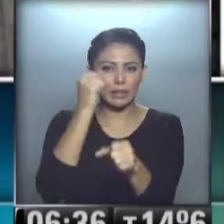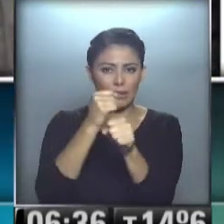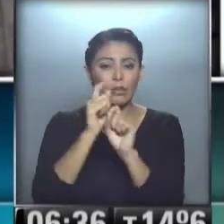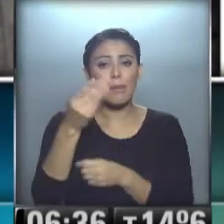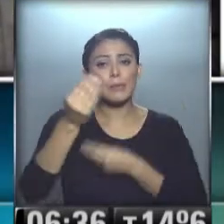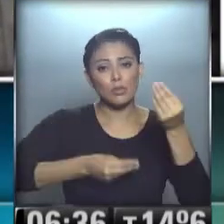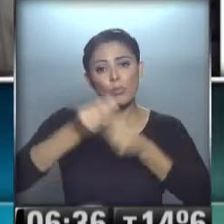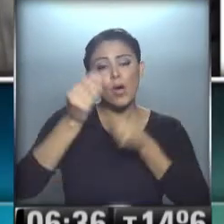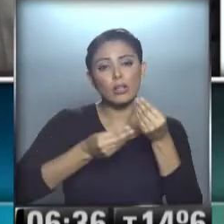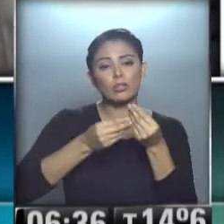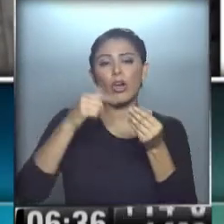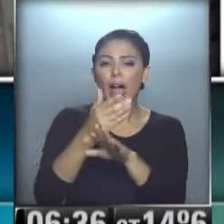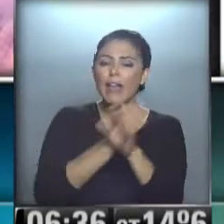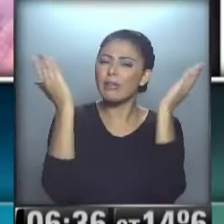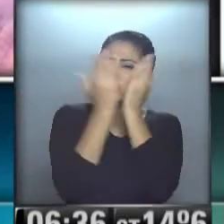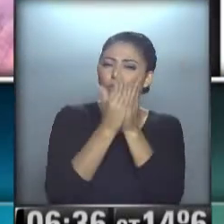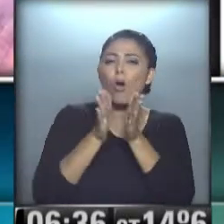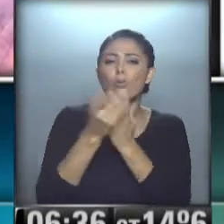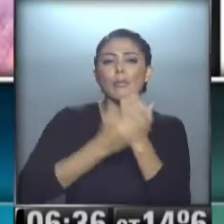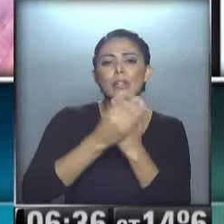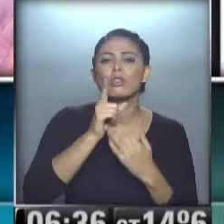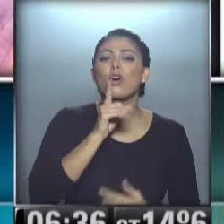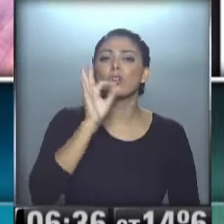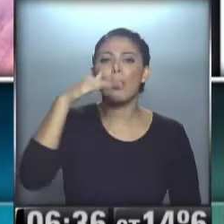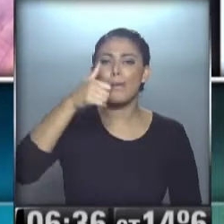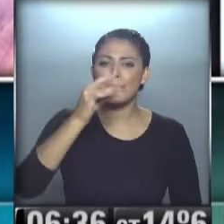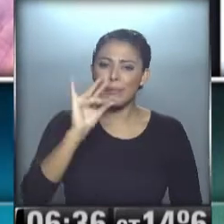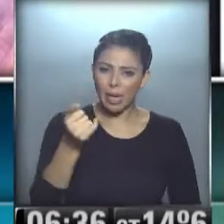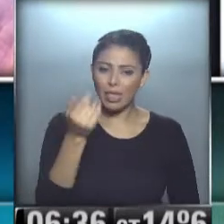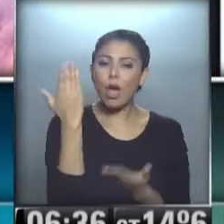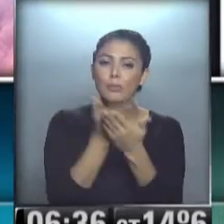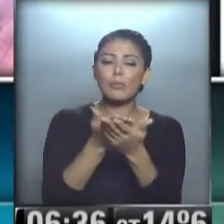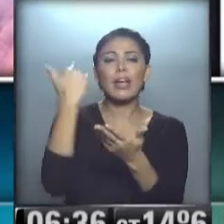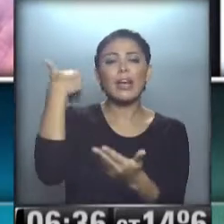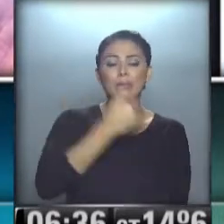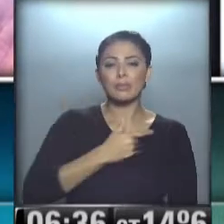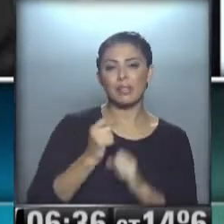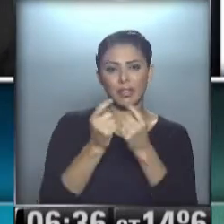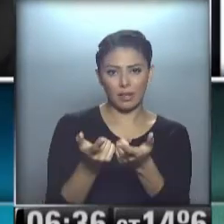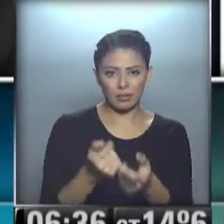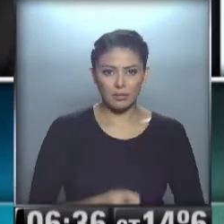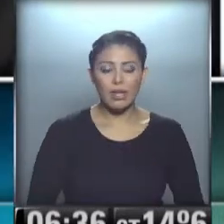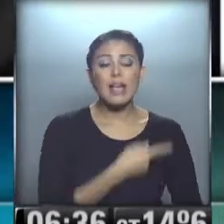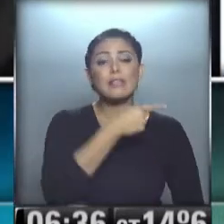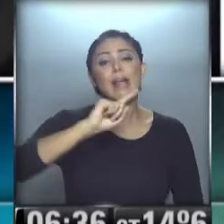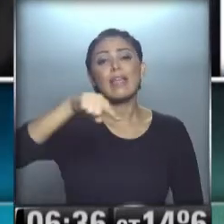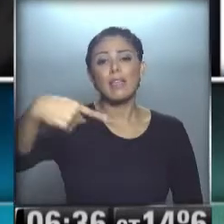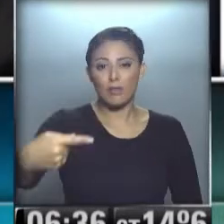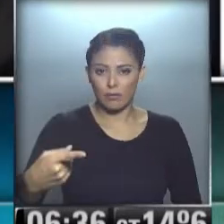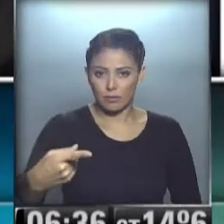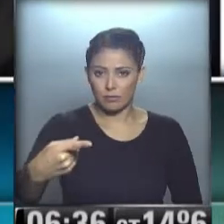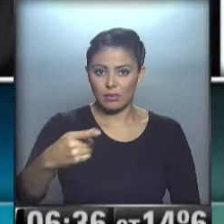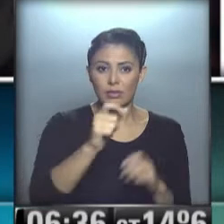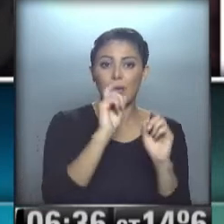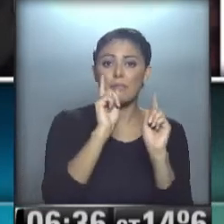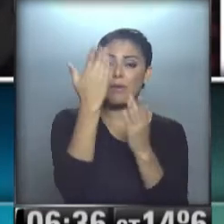presupuesto... ...tras analizar junto al ministro Tomada... ...la iniciativa enviada por el Poder Ejecutivo. La semana próxima irá al